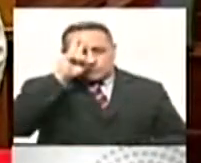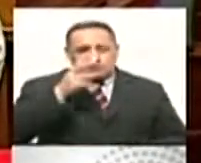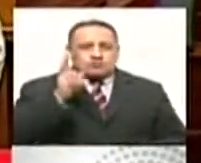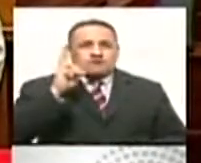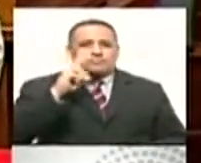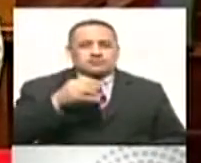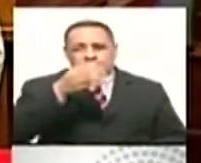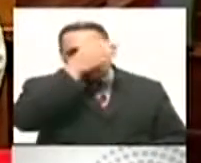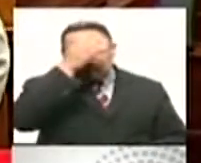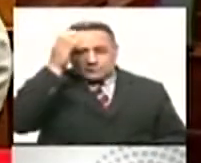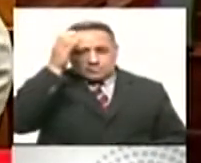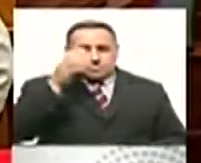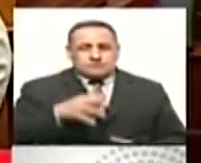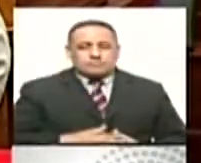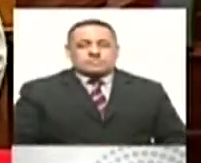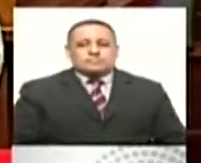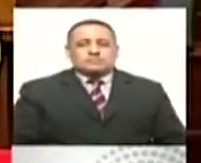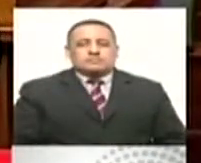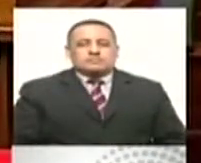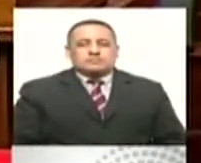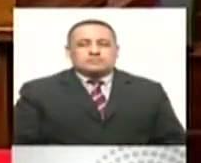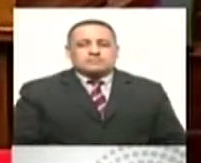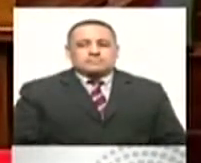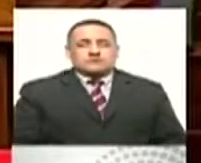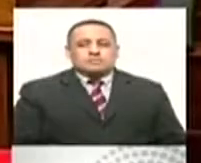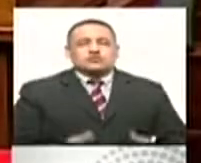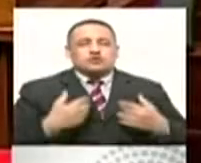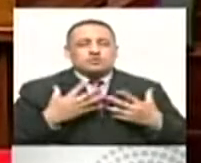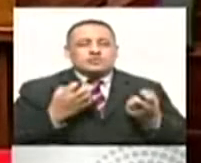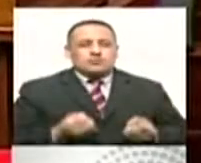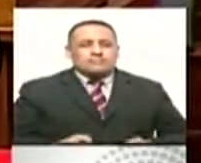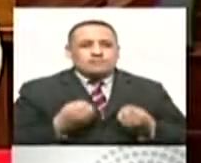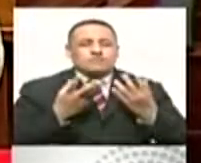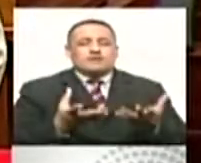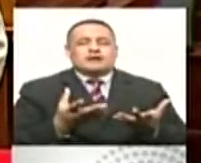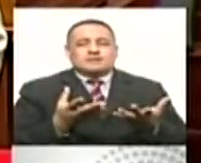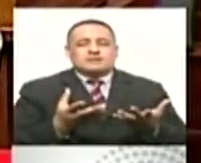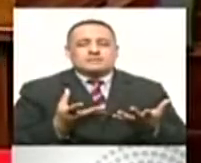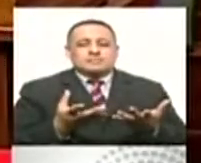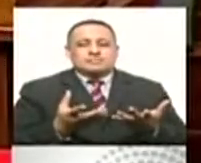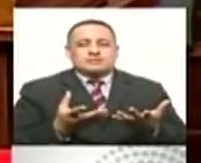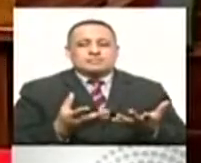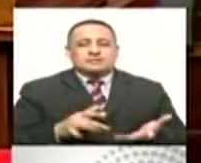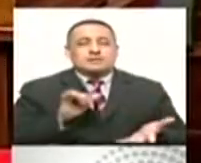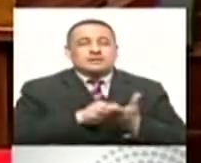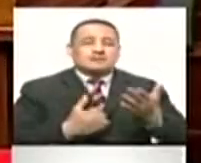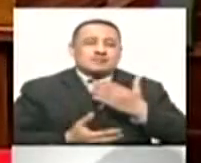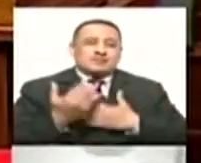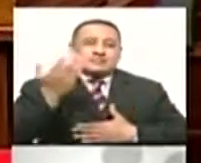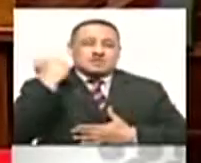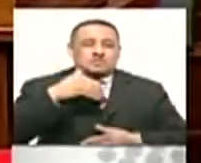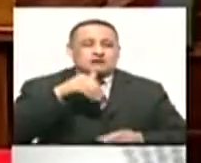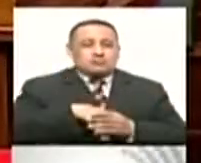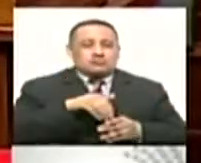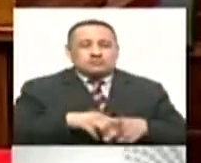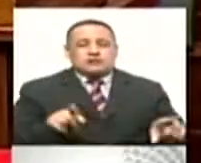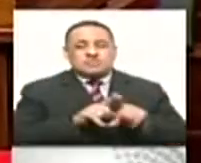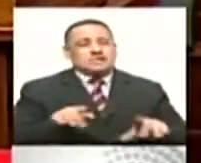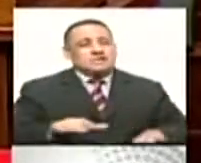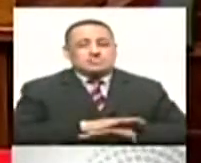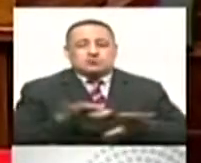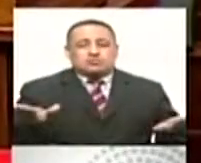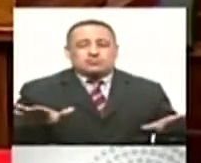y ya estamos viendo que la positividad de las pruebas está aumentando, igual que en las hospitalizaciones leves, por ejemplo, en la vía